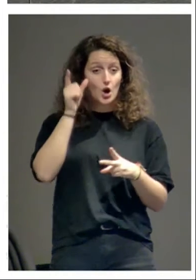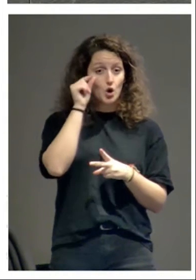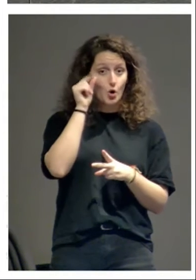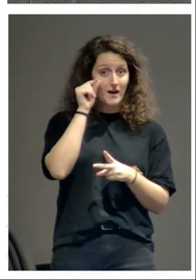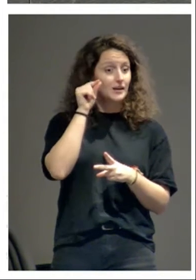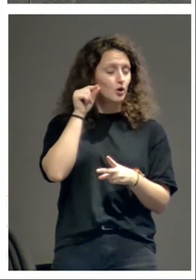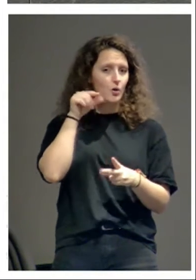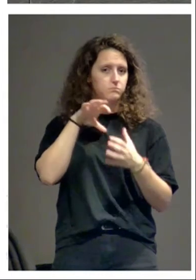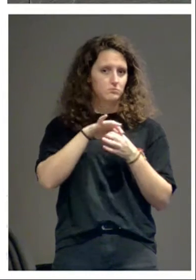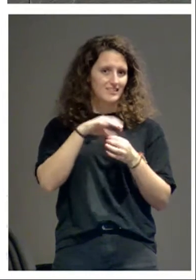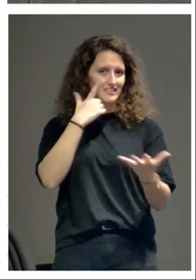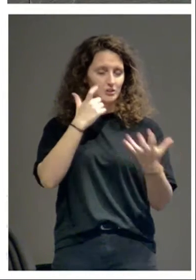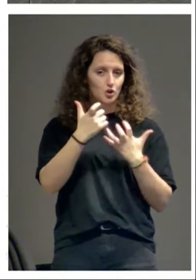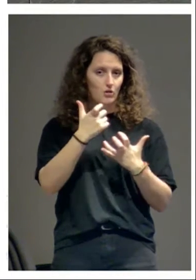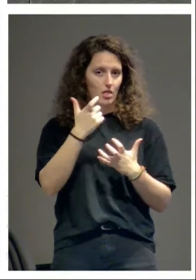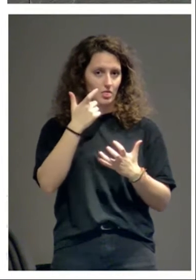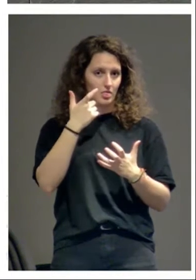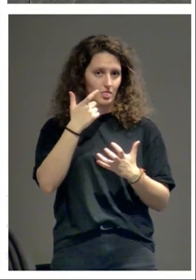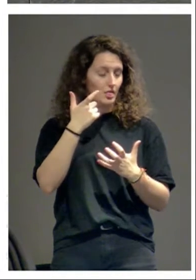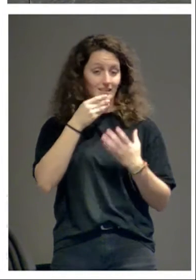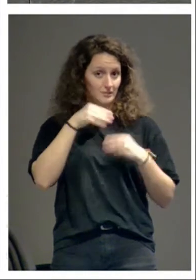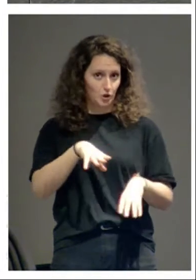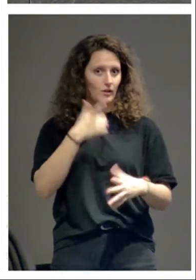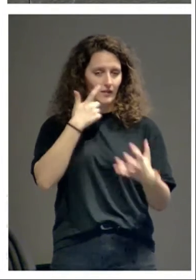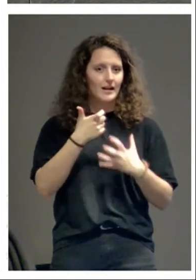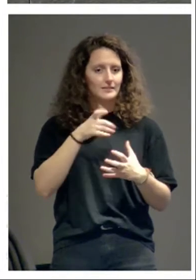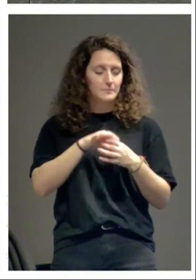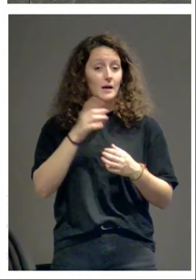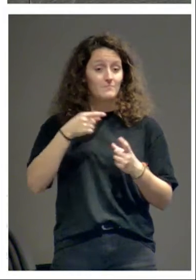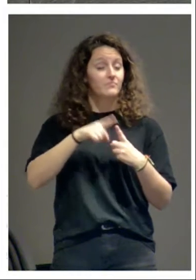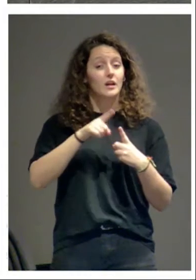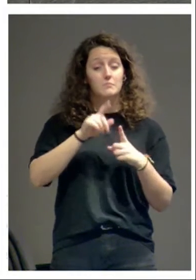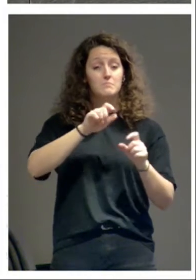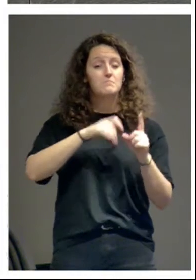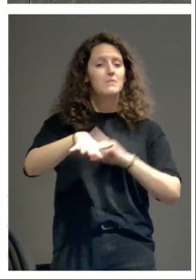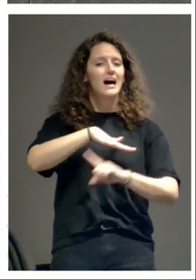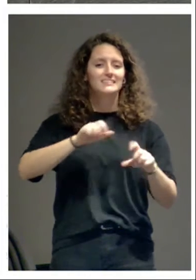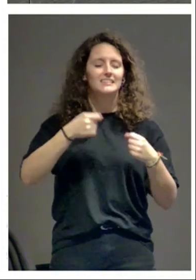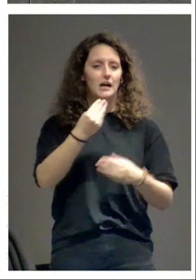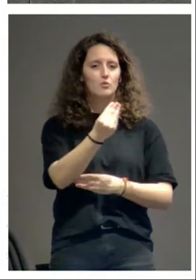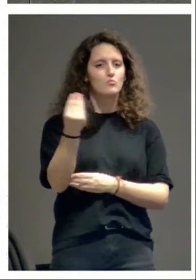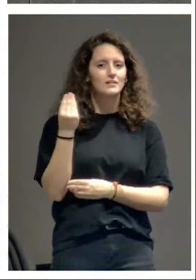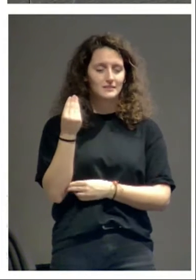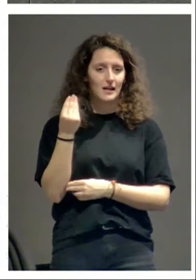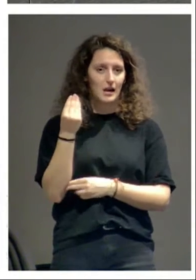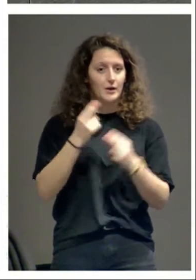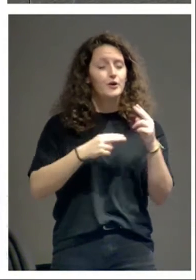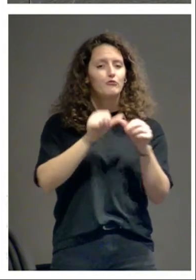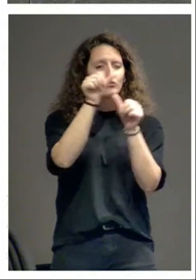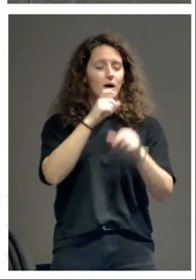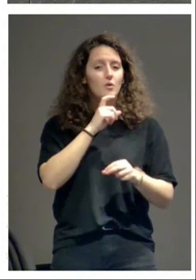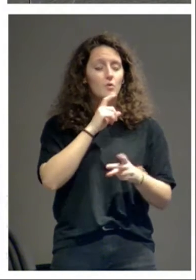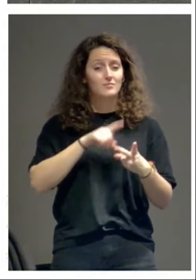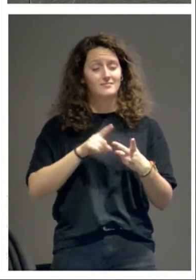románico para la historia del arte. El primero es la configuración del paisaje monumental y el segundo,